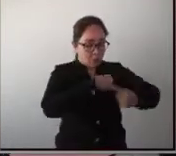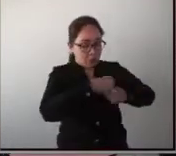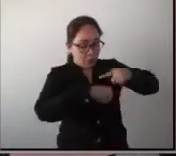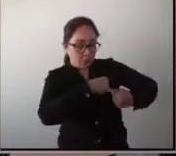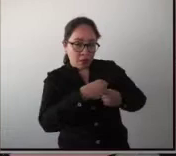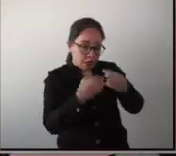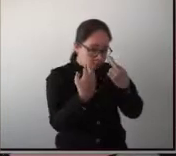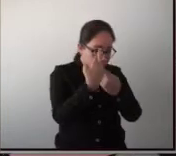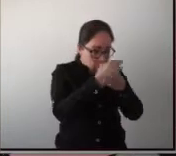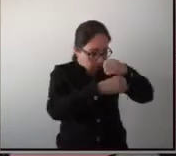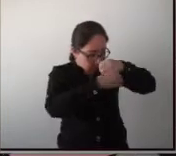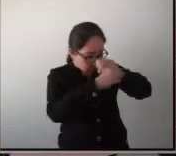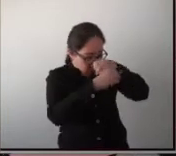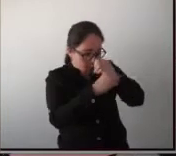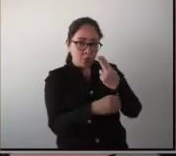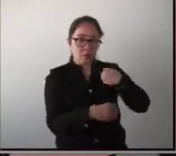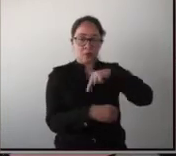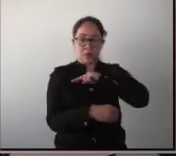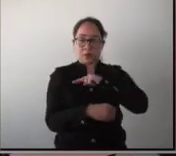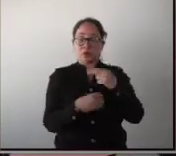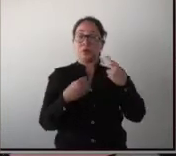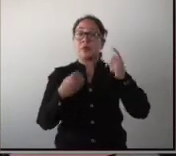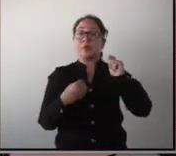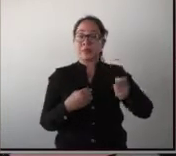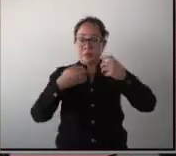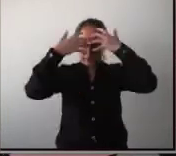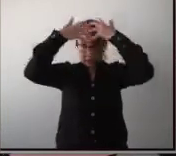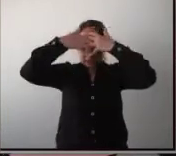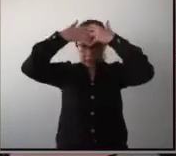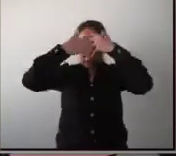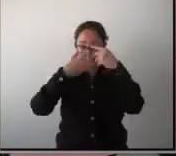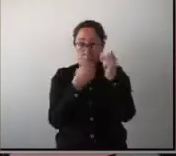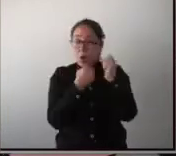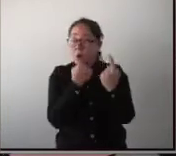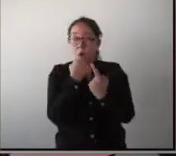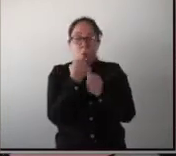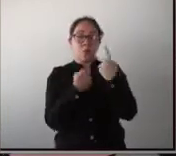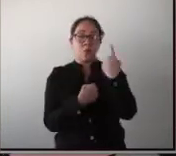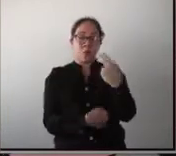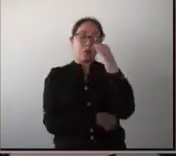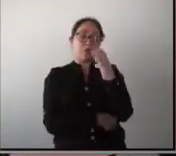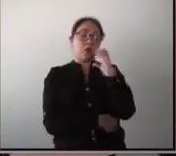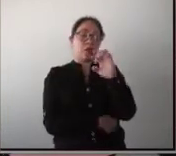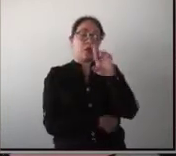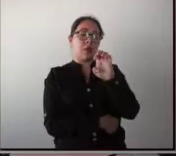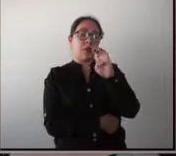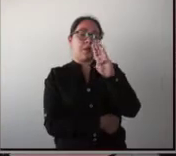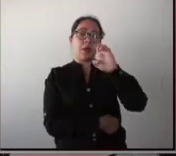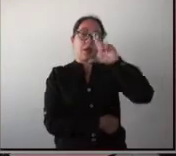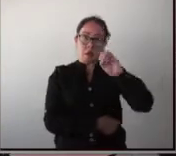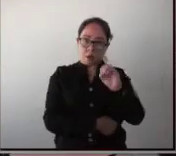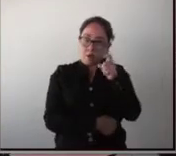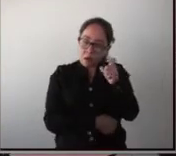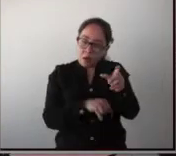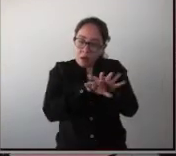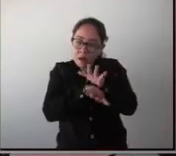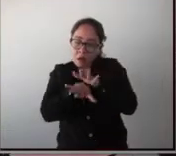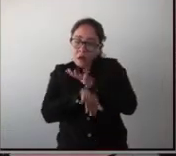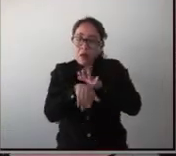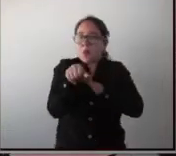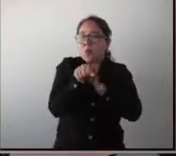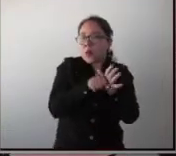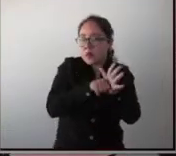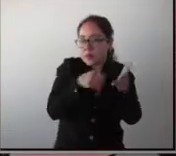fundamental de nuestro sistema nervioso que se llama cerebelo. Y en esa parte fundamental es donde vamos a ver qué cambios están ocurriendo.